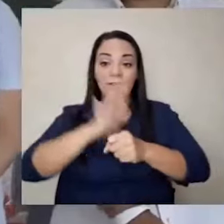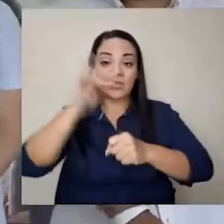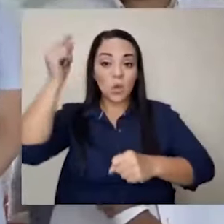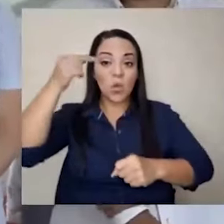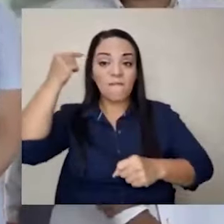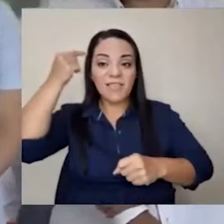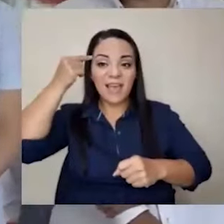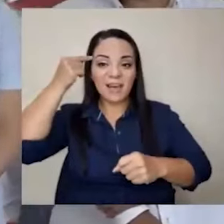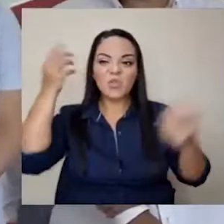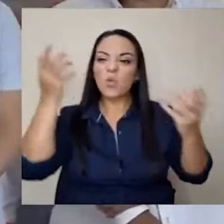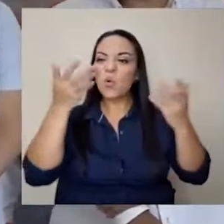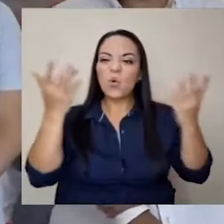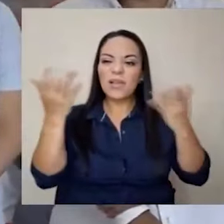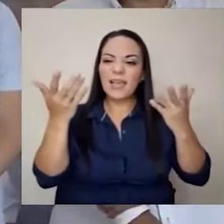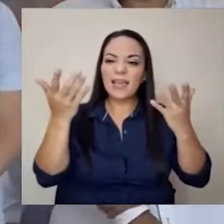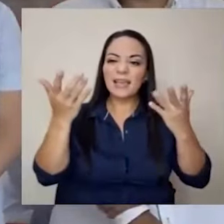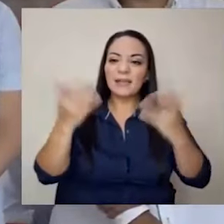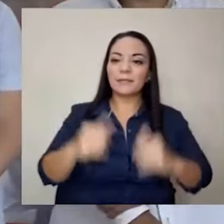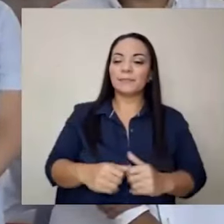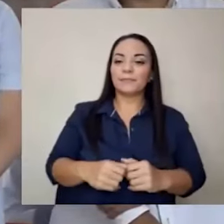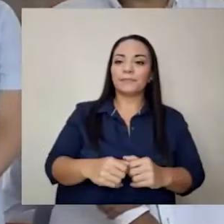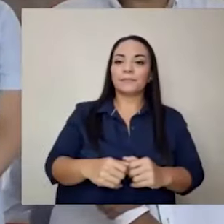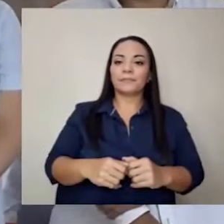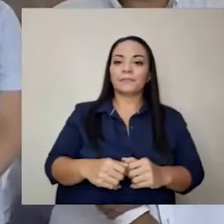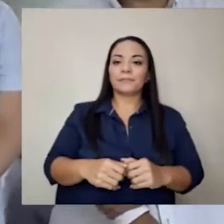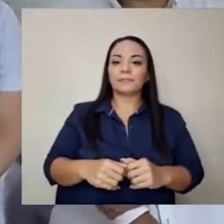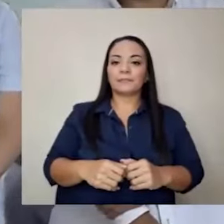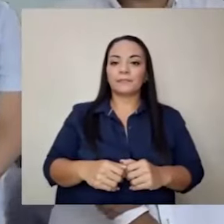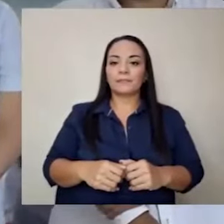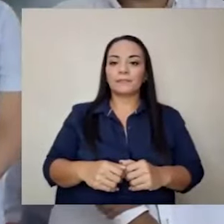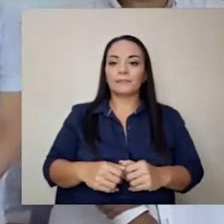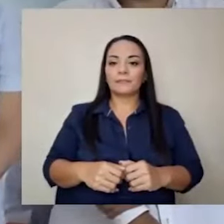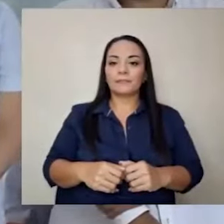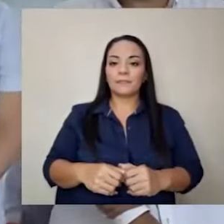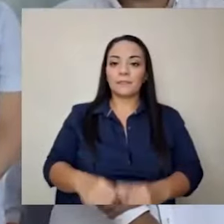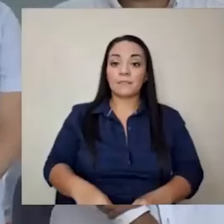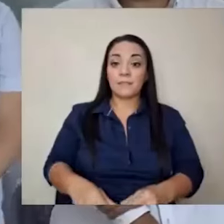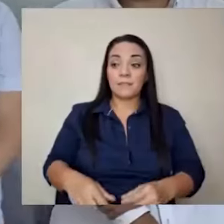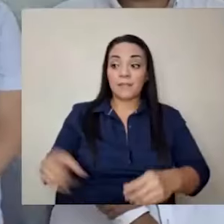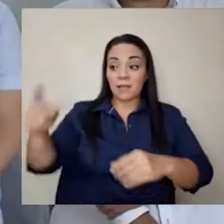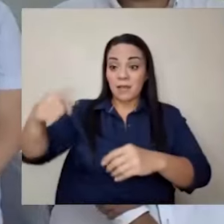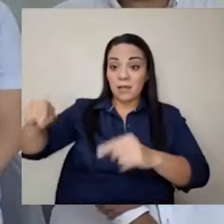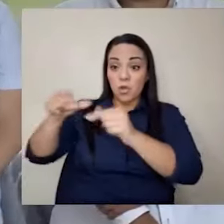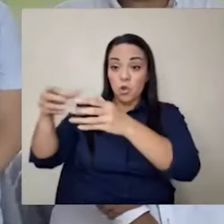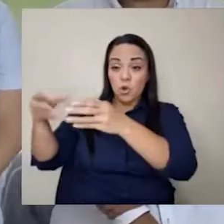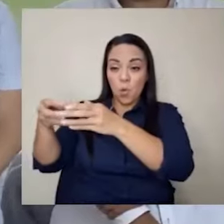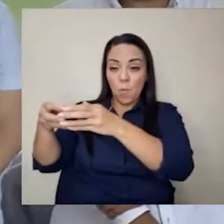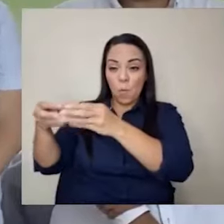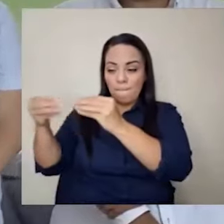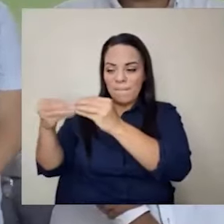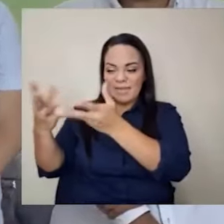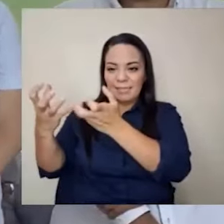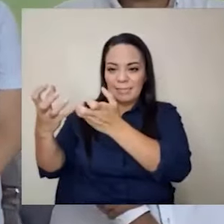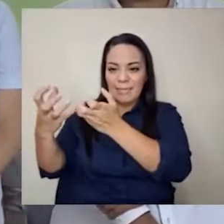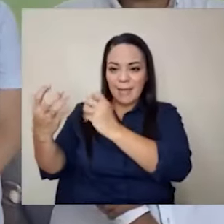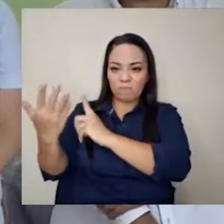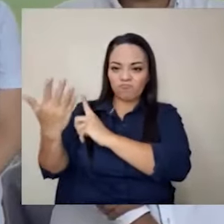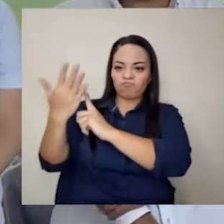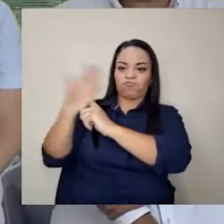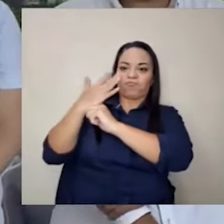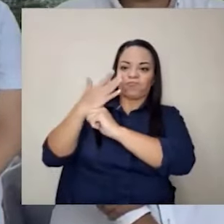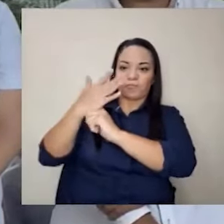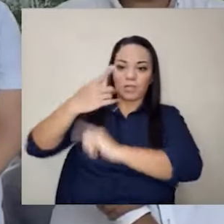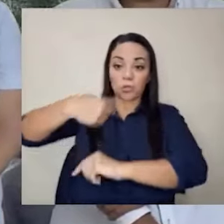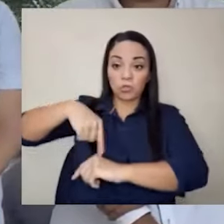es que entre manos quieran arrinconar, es que entre